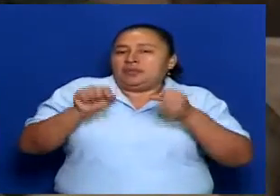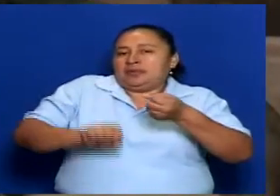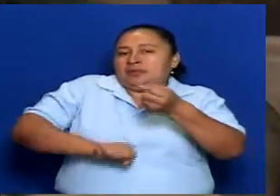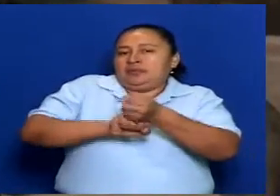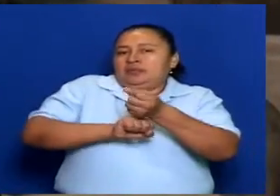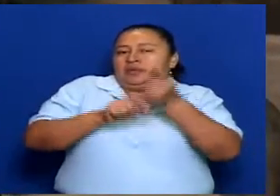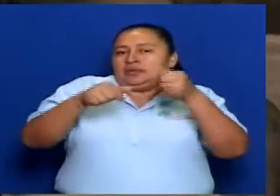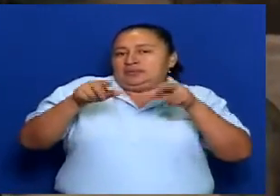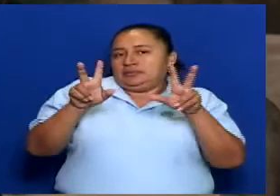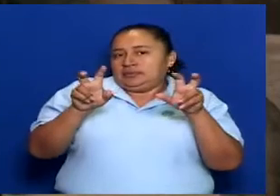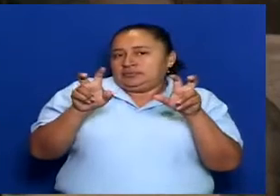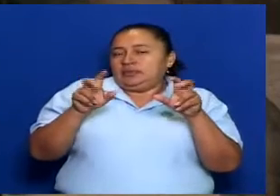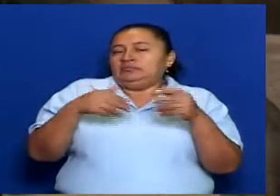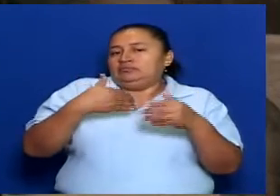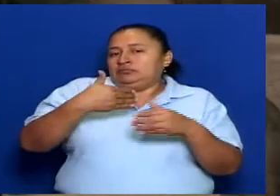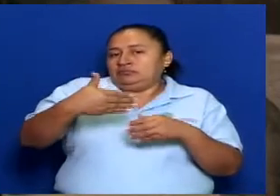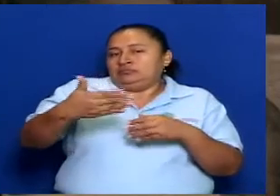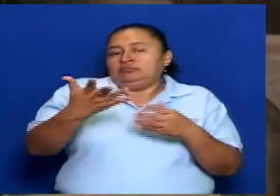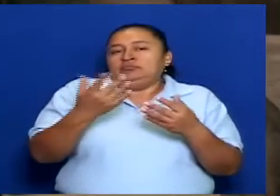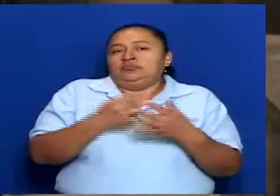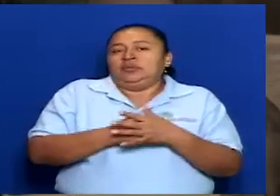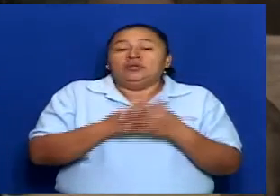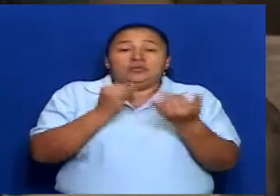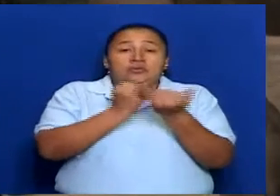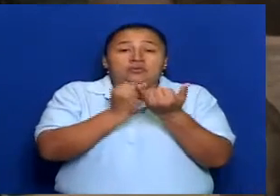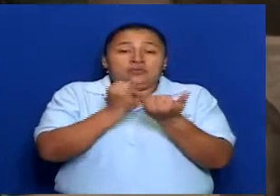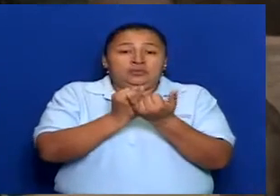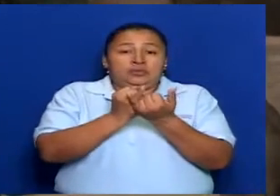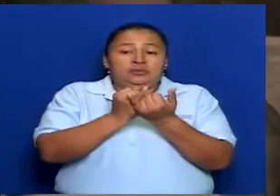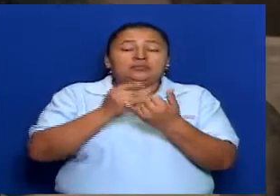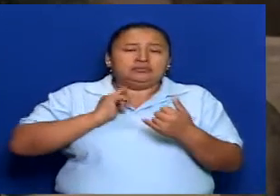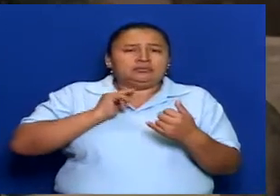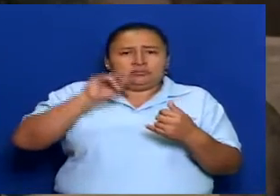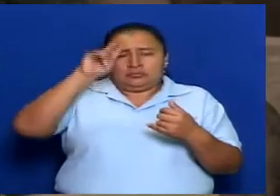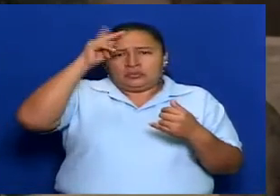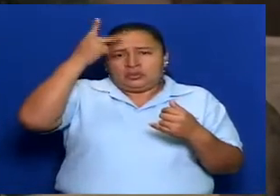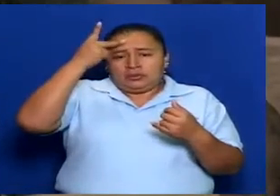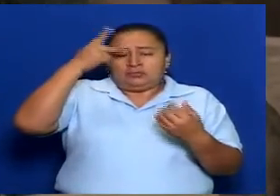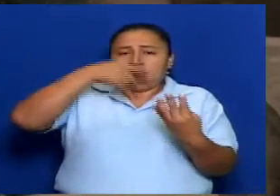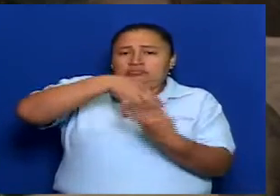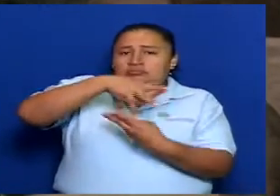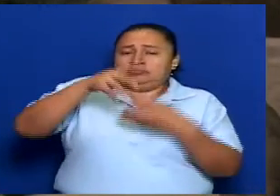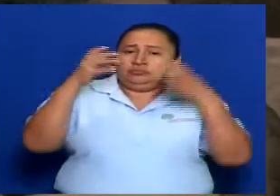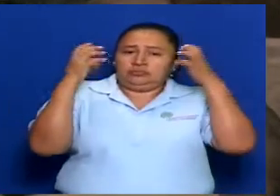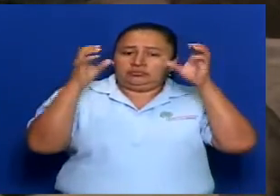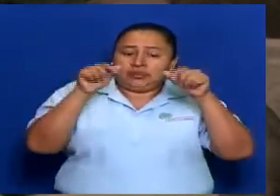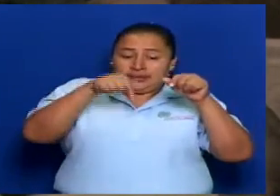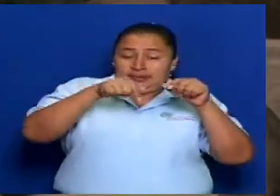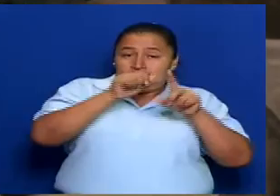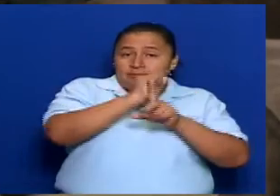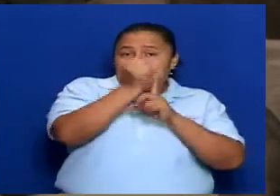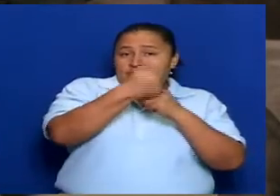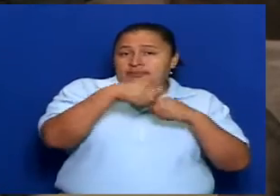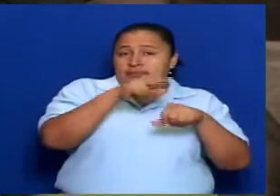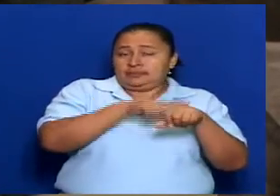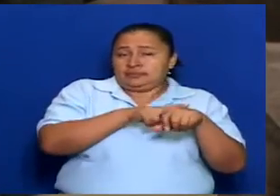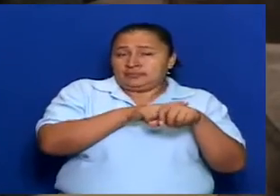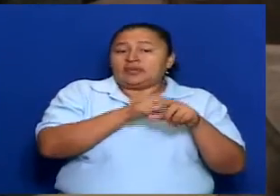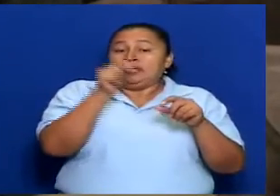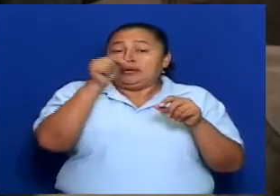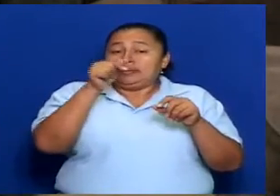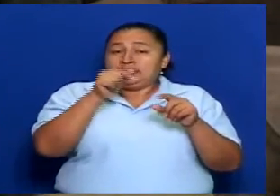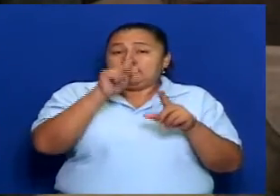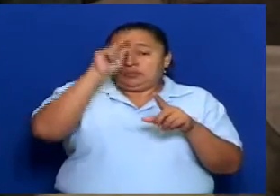en ese sentido. Pues, igualmente, tenemos una política interculturalidad desde el poder legislativo. Pues, esa